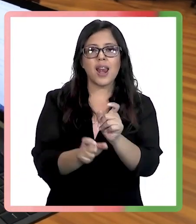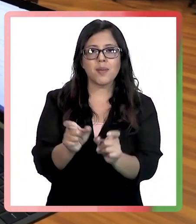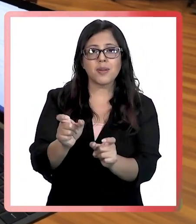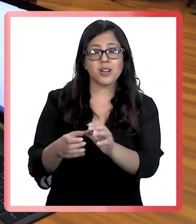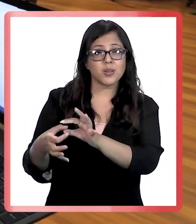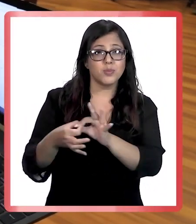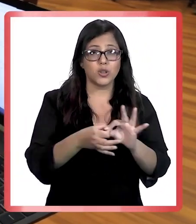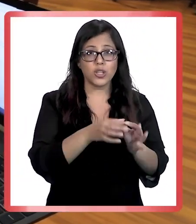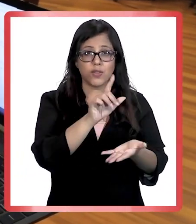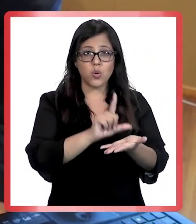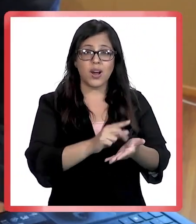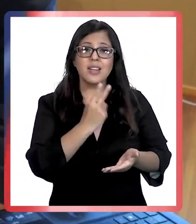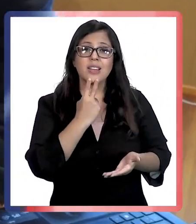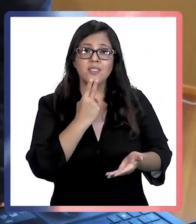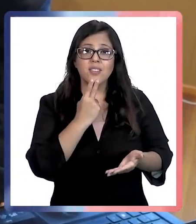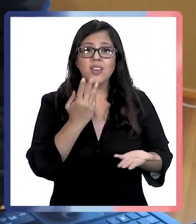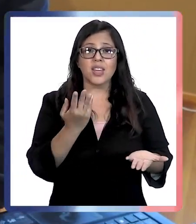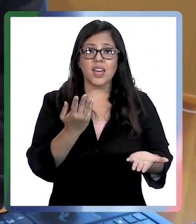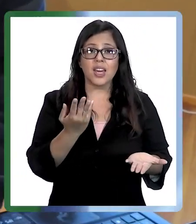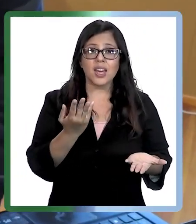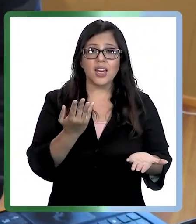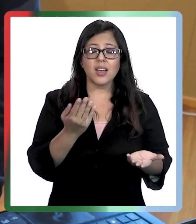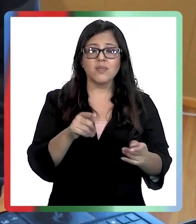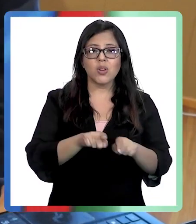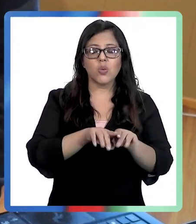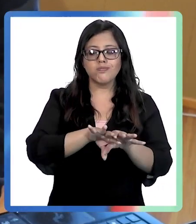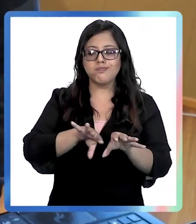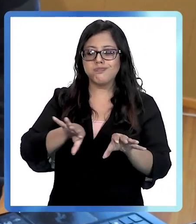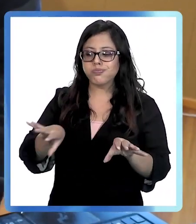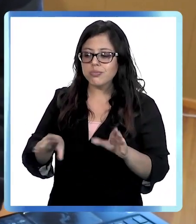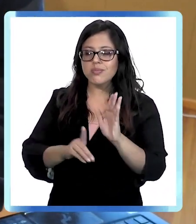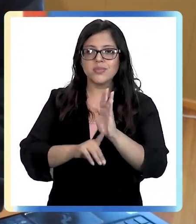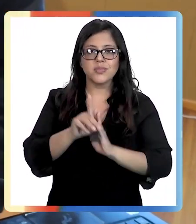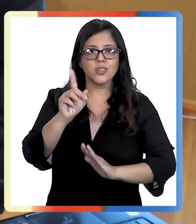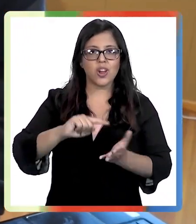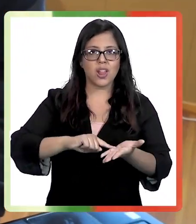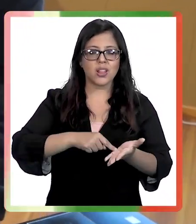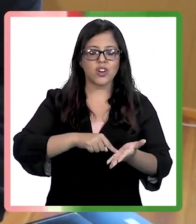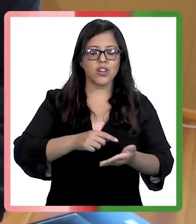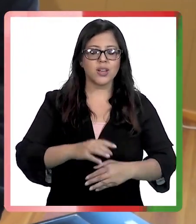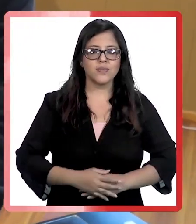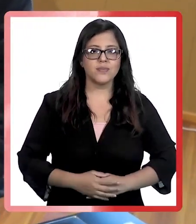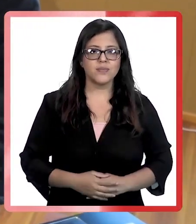quienes, debido a la zona en la que viven, se han mantenido al margen del desarrollo tecnológico.